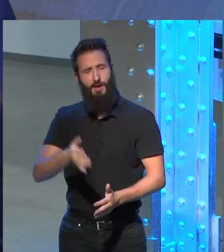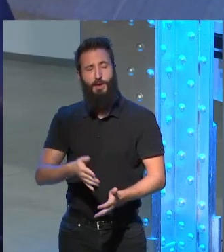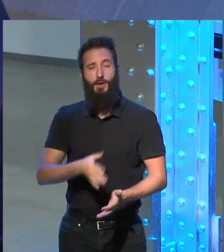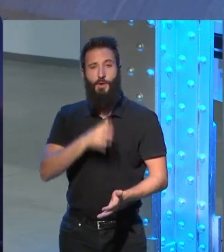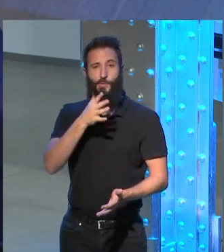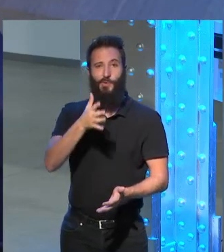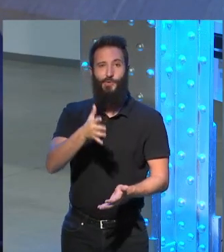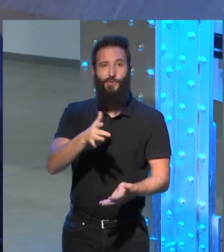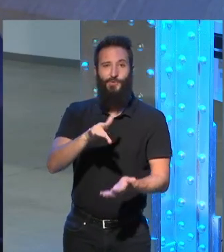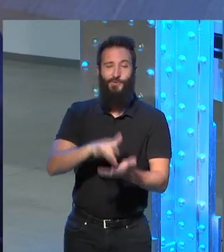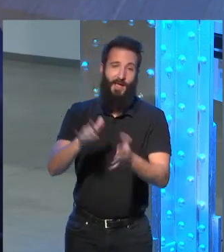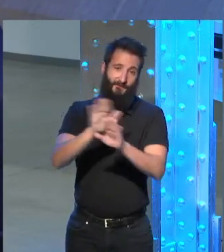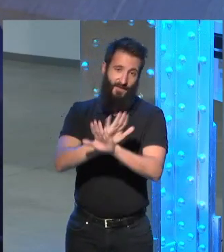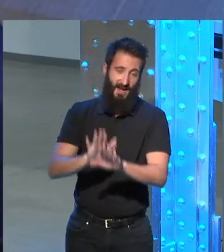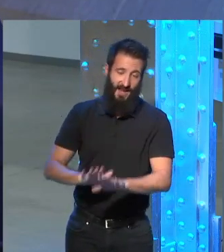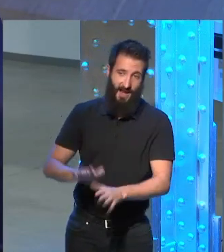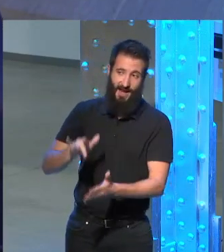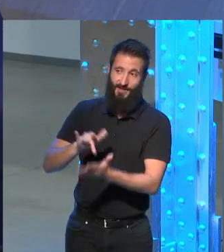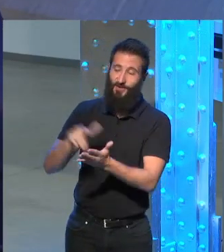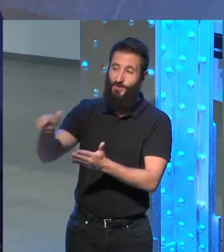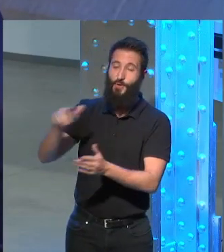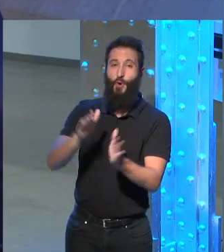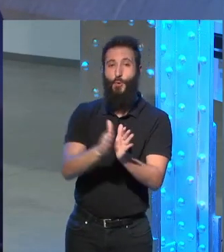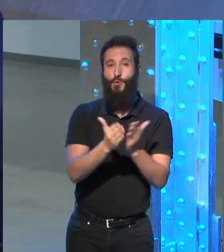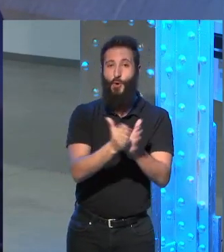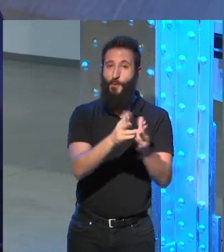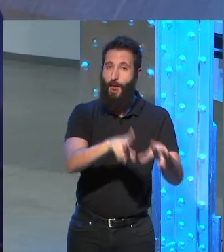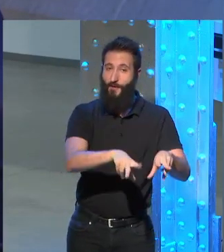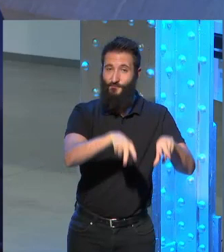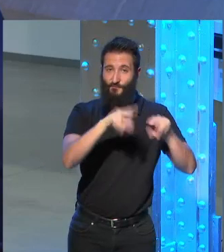bueno finalmente pues este terminé la novela